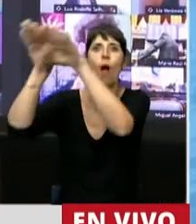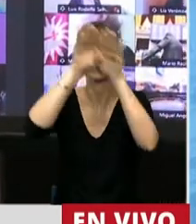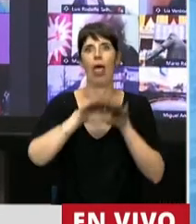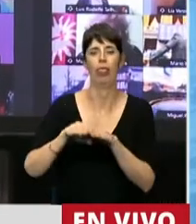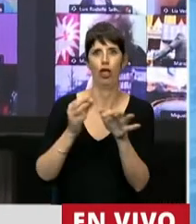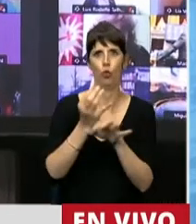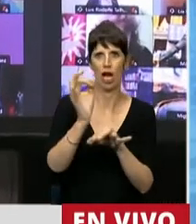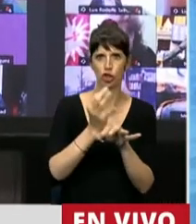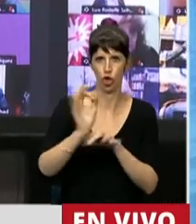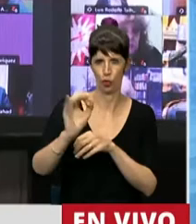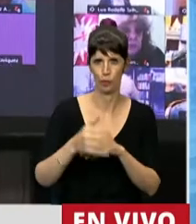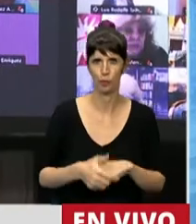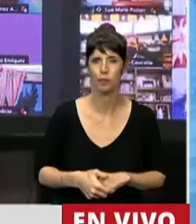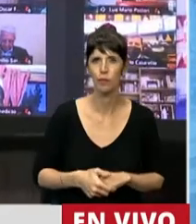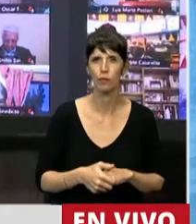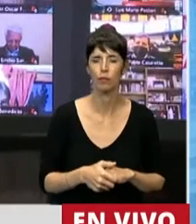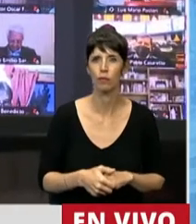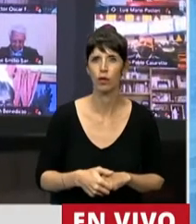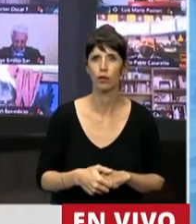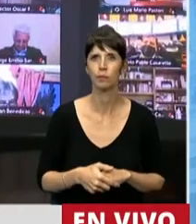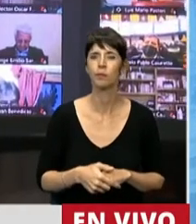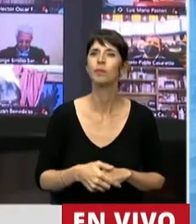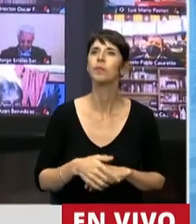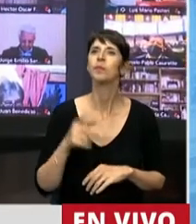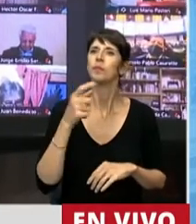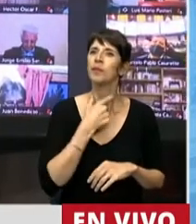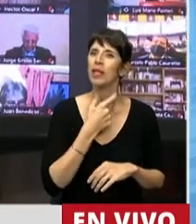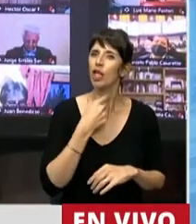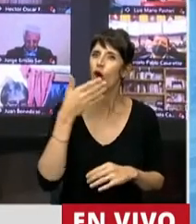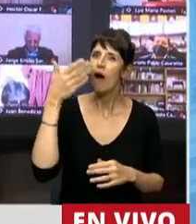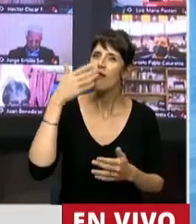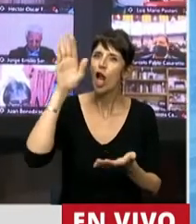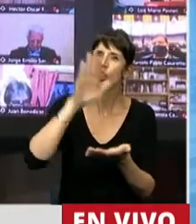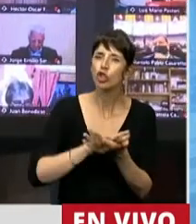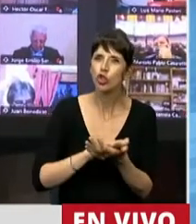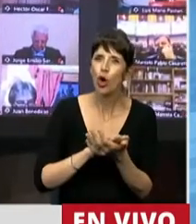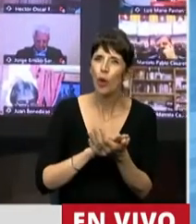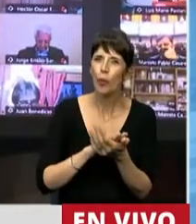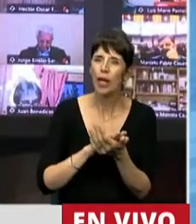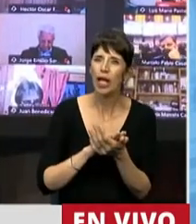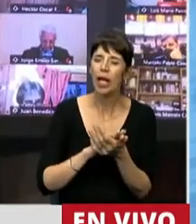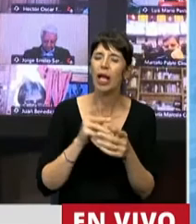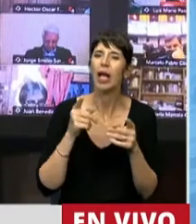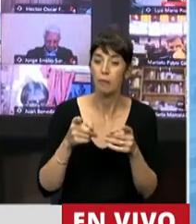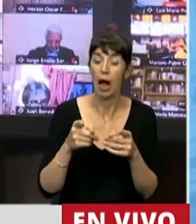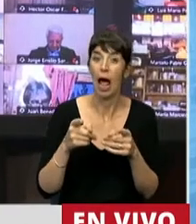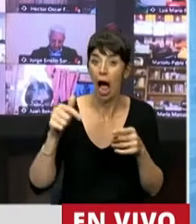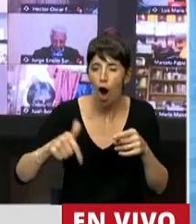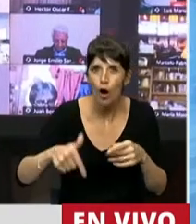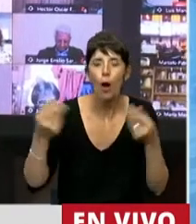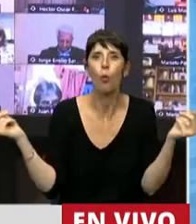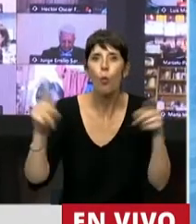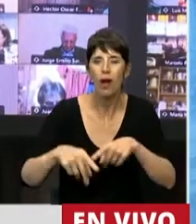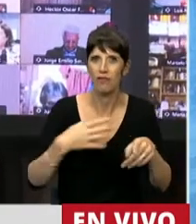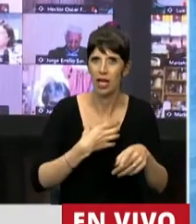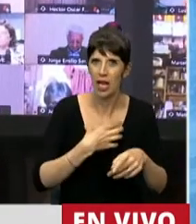Señor presidente, permítame específicamente hacer referencia a lo que tiene que ver con la contención psicológica para el regreso a clases, que creo que